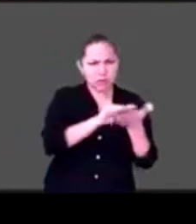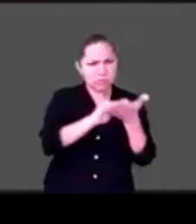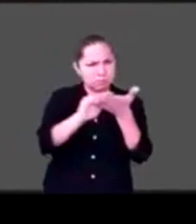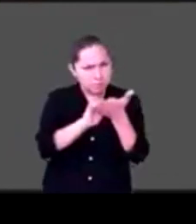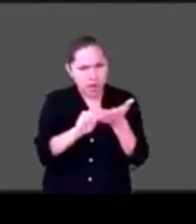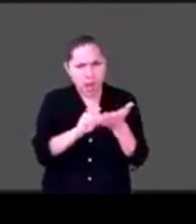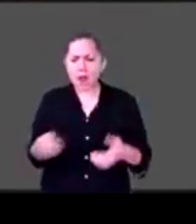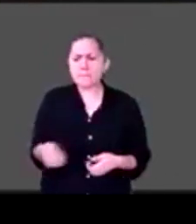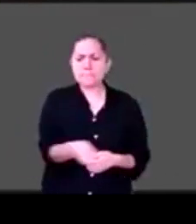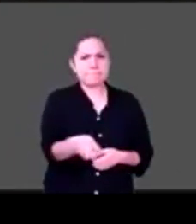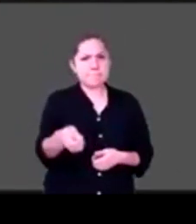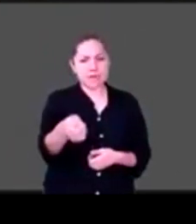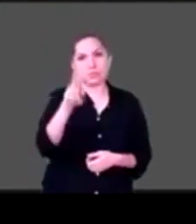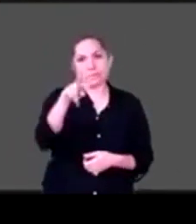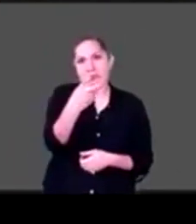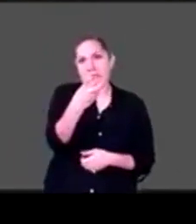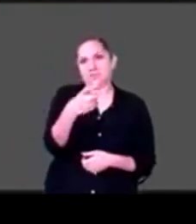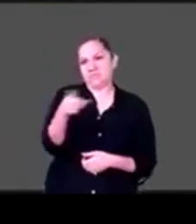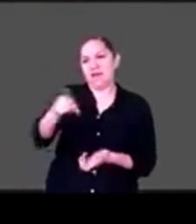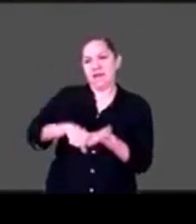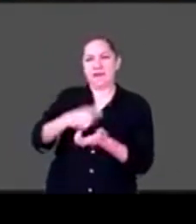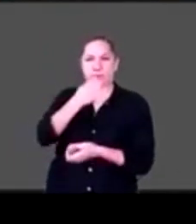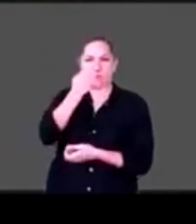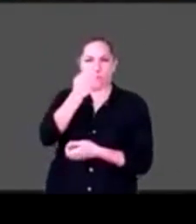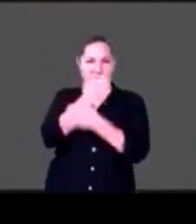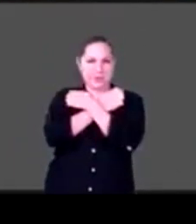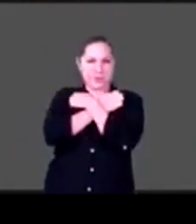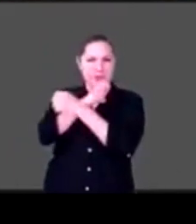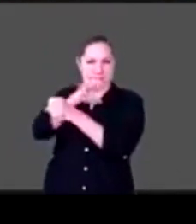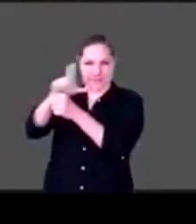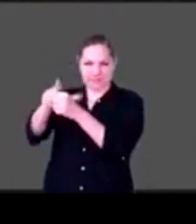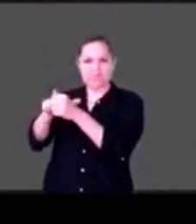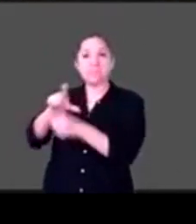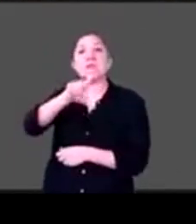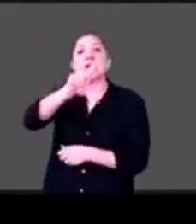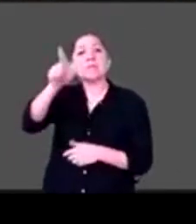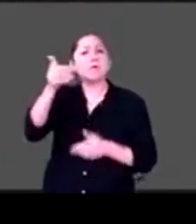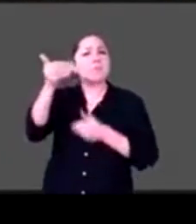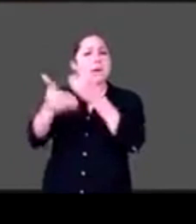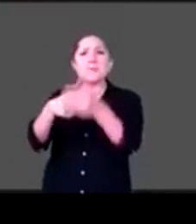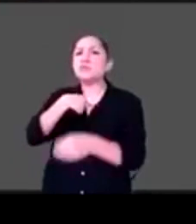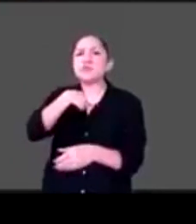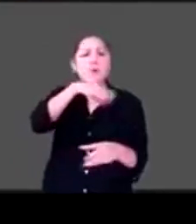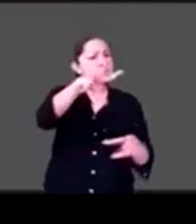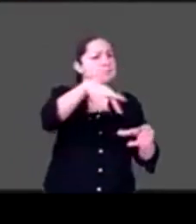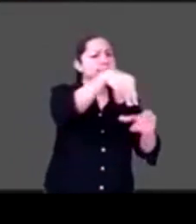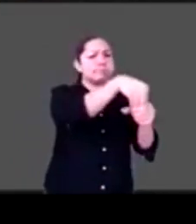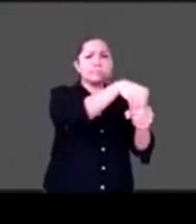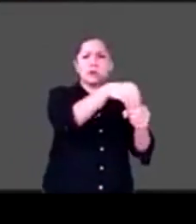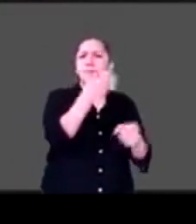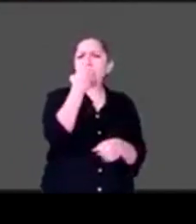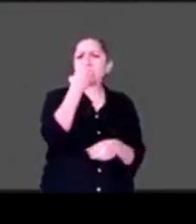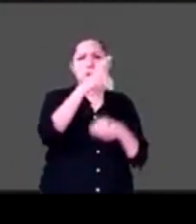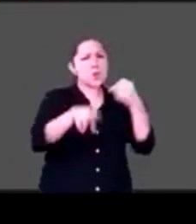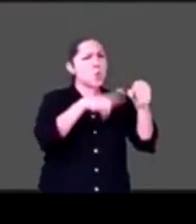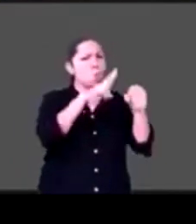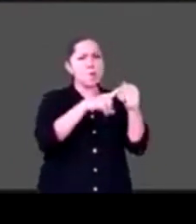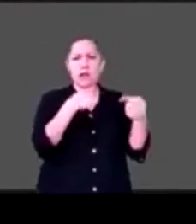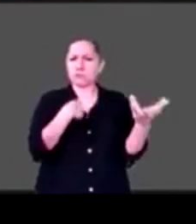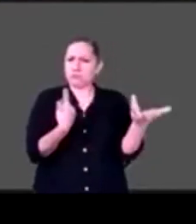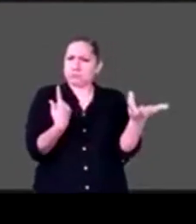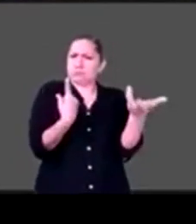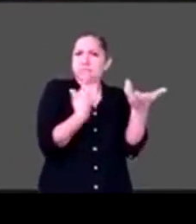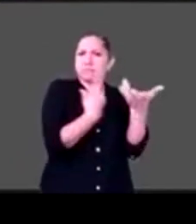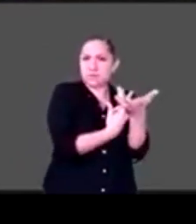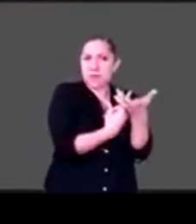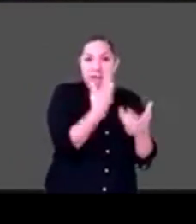a una escuela de educación especial. Después me incluí, la inclusión es fundamental ¿por qué razón es fundamental la inclusión? Porque es